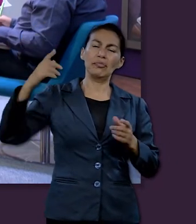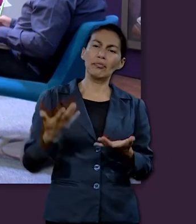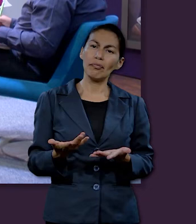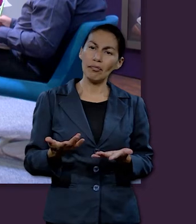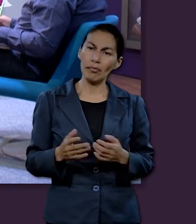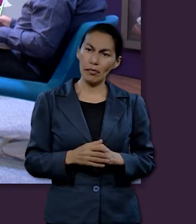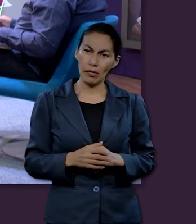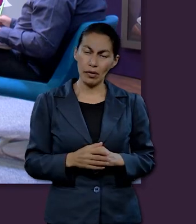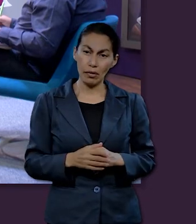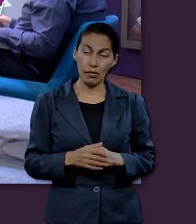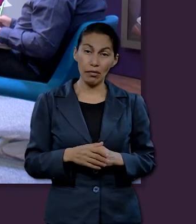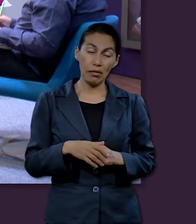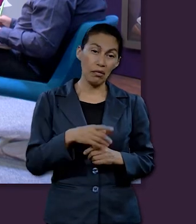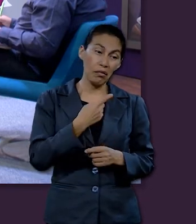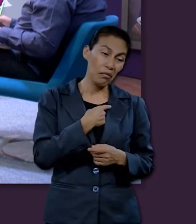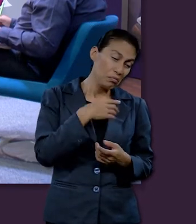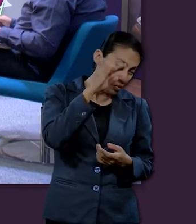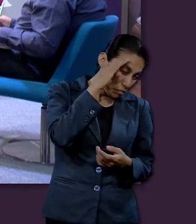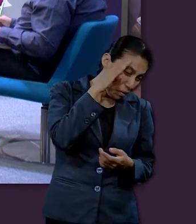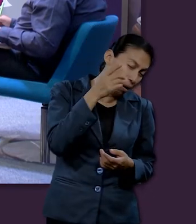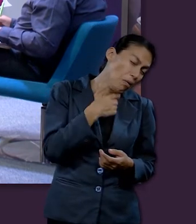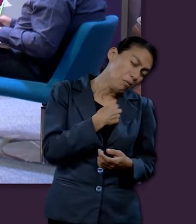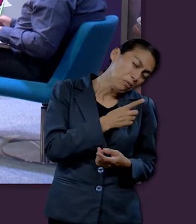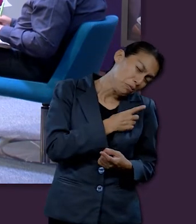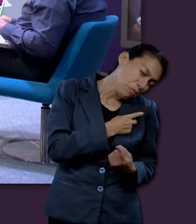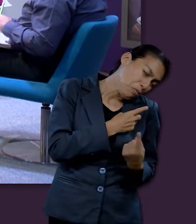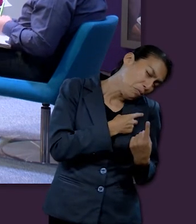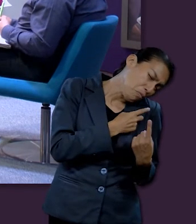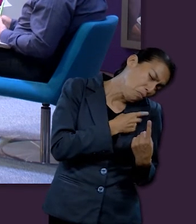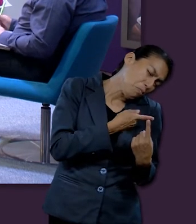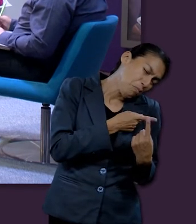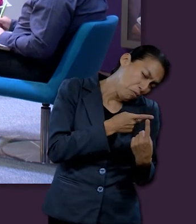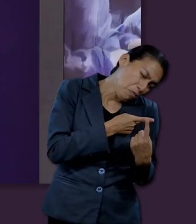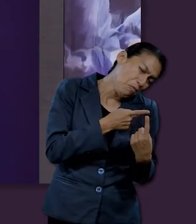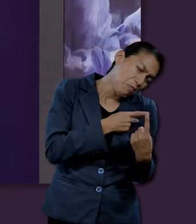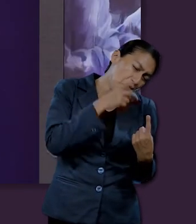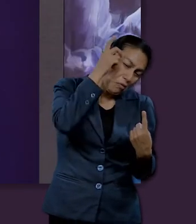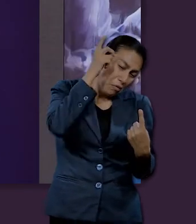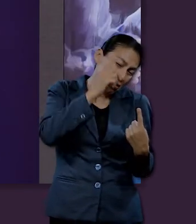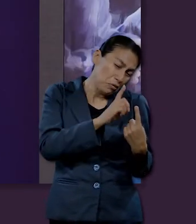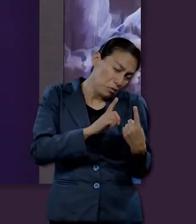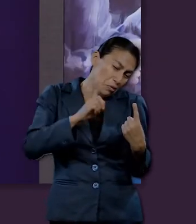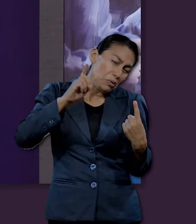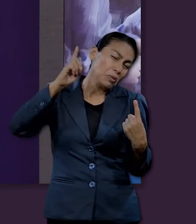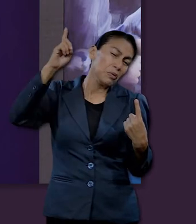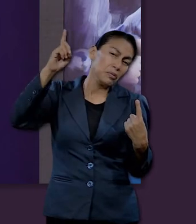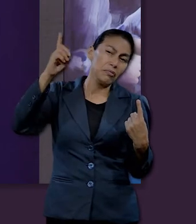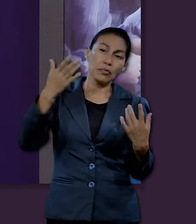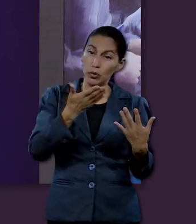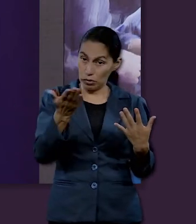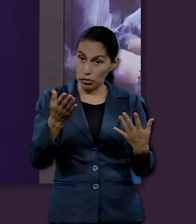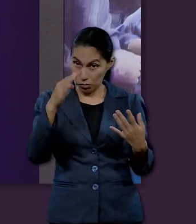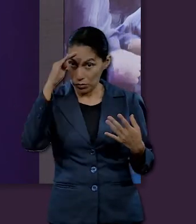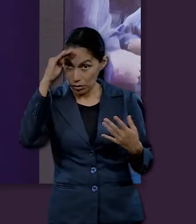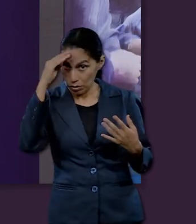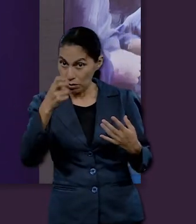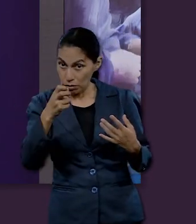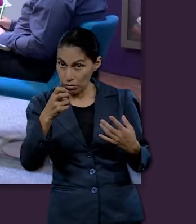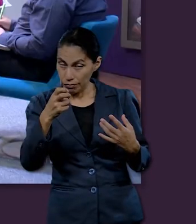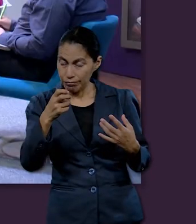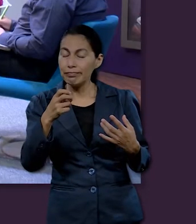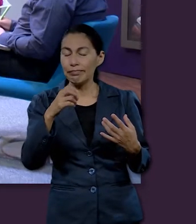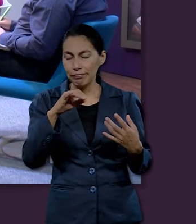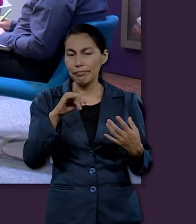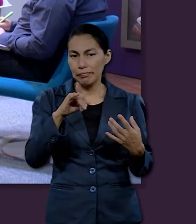y pensamos a veces, la verdad es que Él no está aquí conmigo, no está a mi lado. Cuando surge un problema, ¿han llegado a